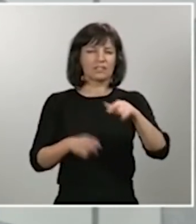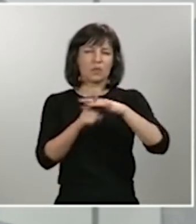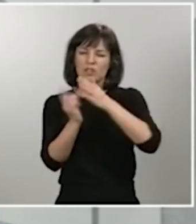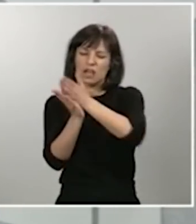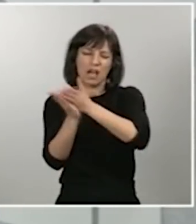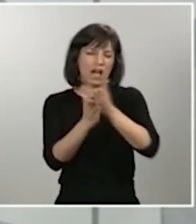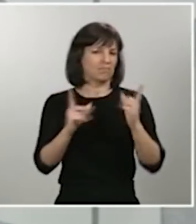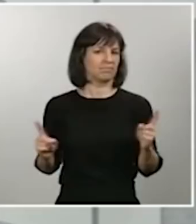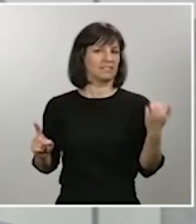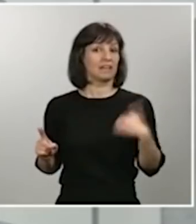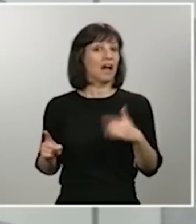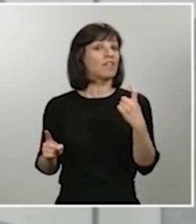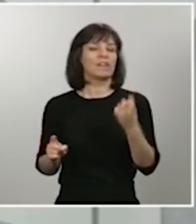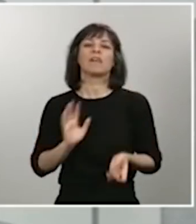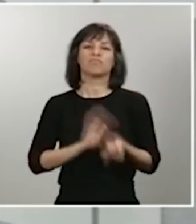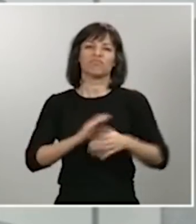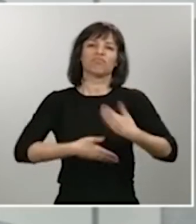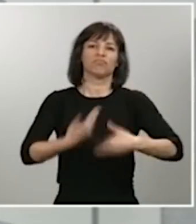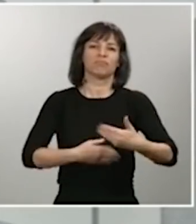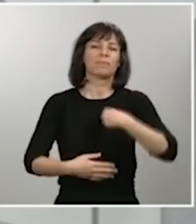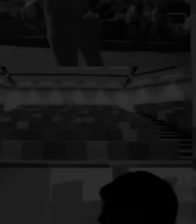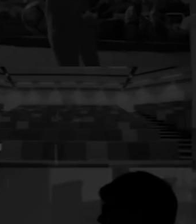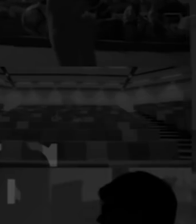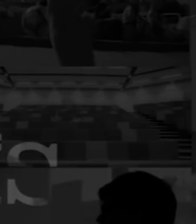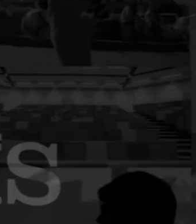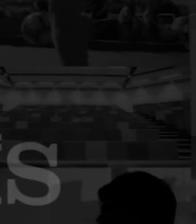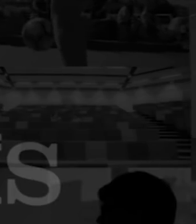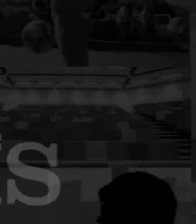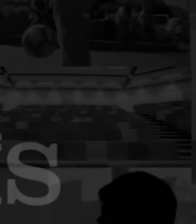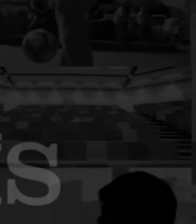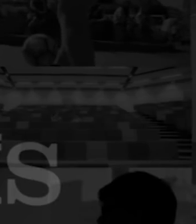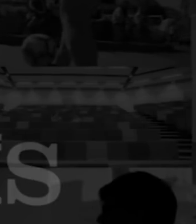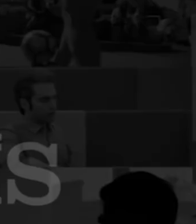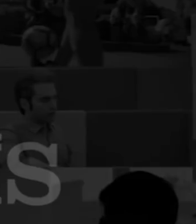activarán pensando en aquello que sea mejor para el paciente. Gracias por